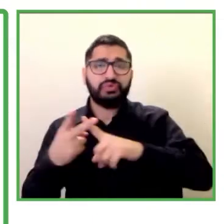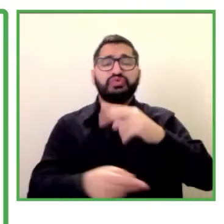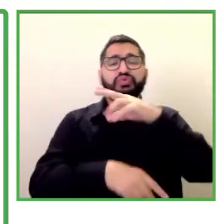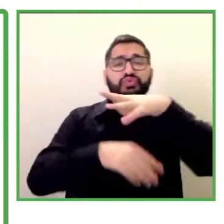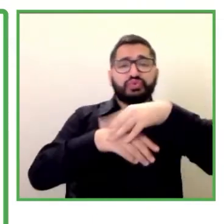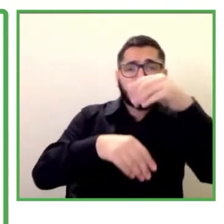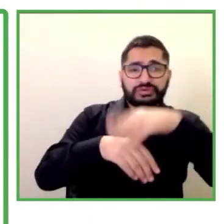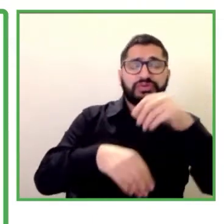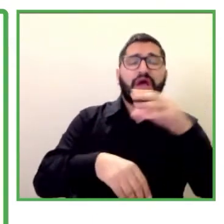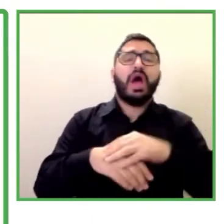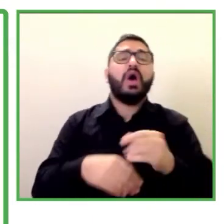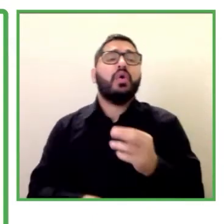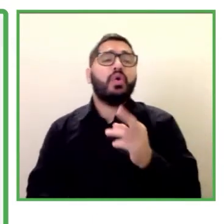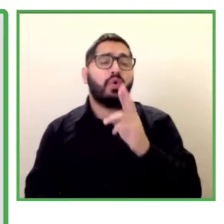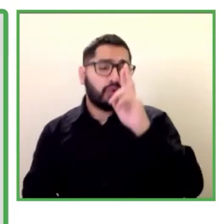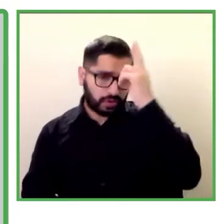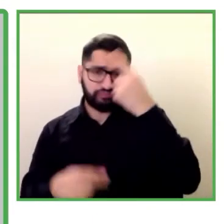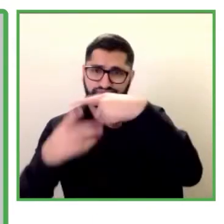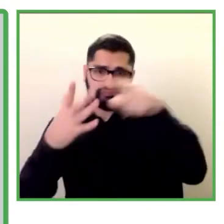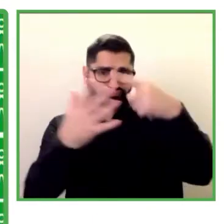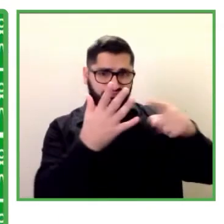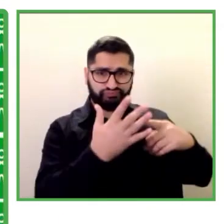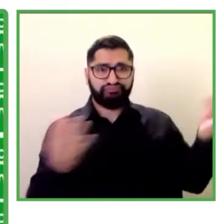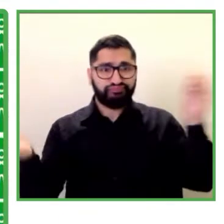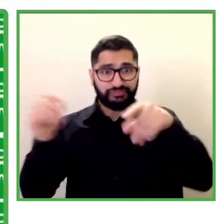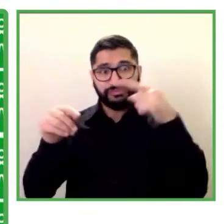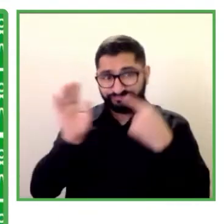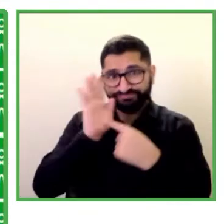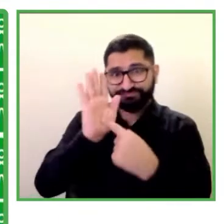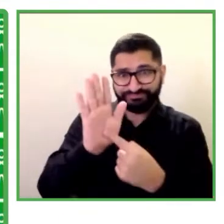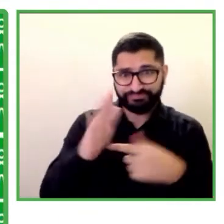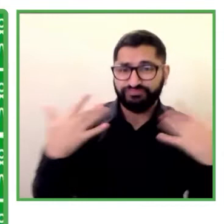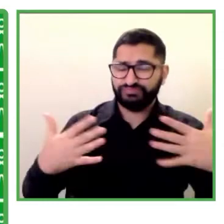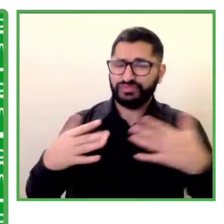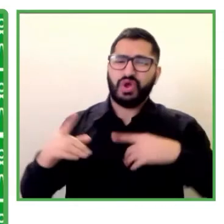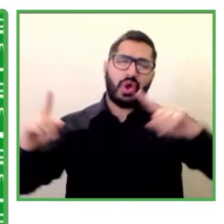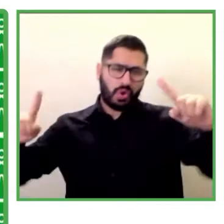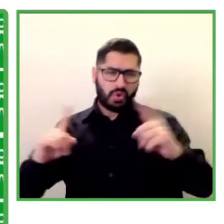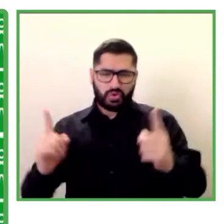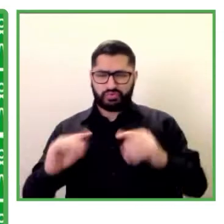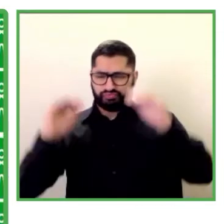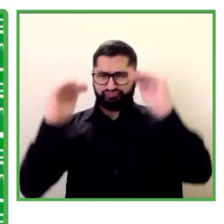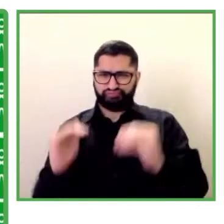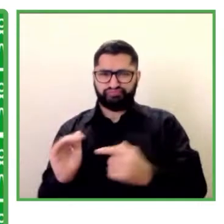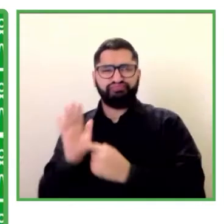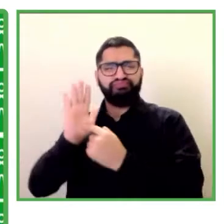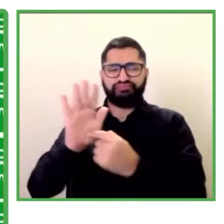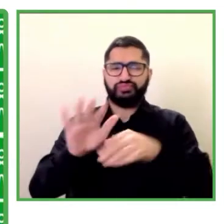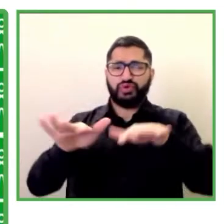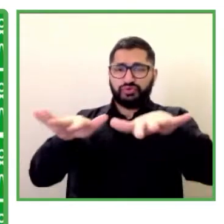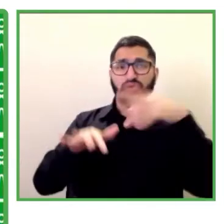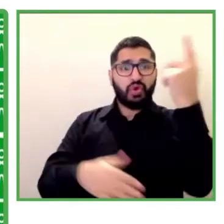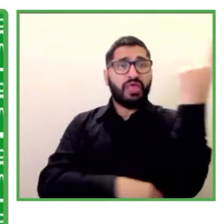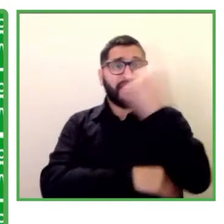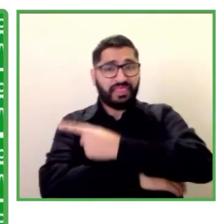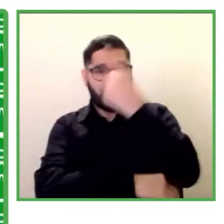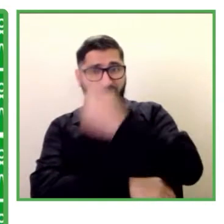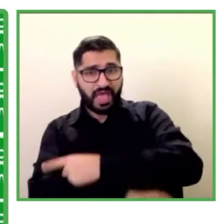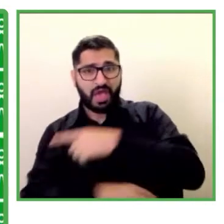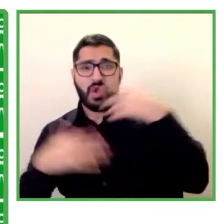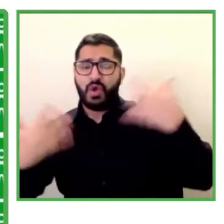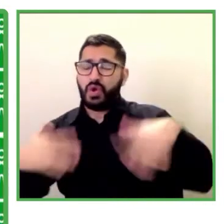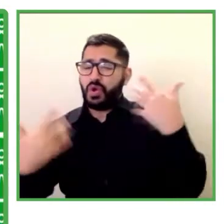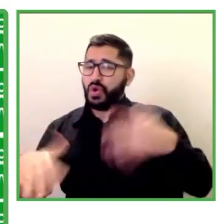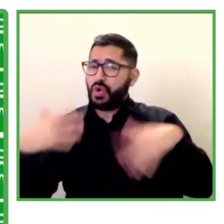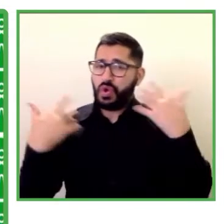Bueno, allí veíamos resumidamente lo que fue este congreso de dos jornadas y casi inmediatamente después en junio presentamos la primera Feria Virtual de